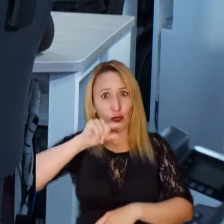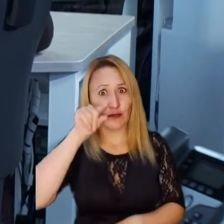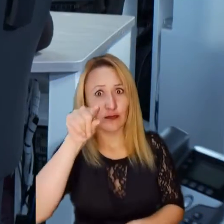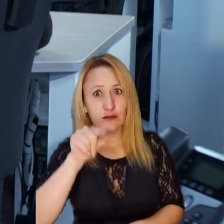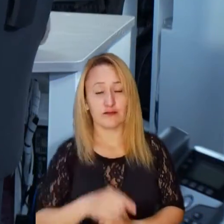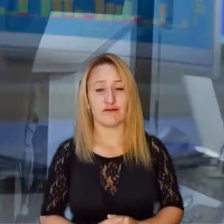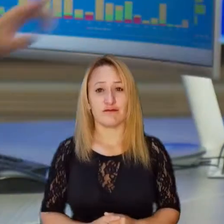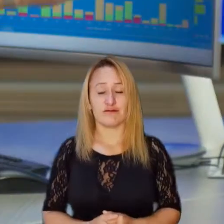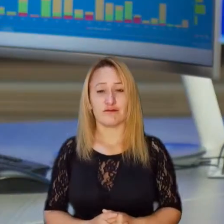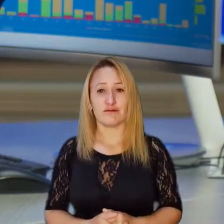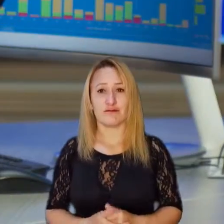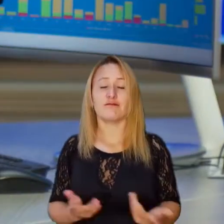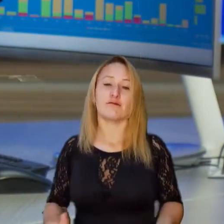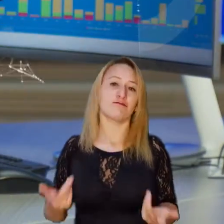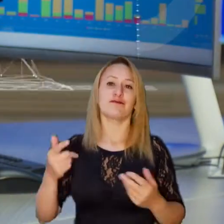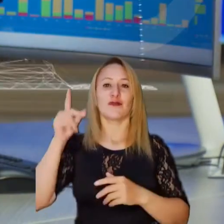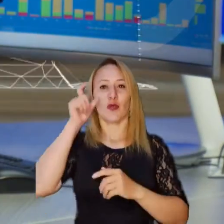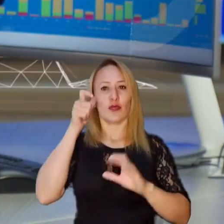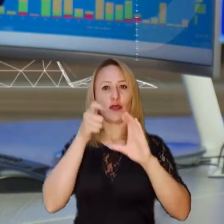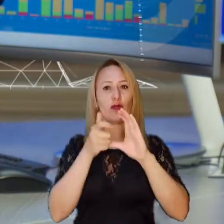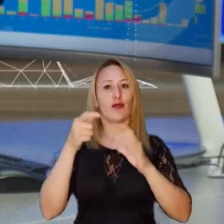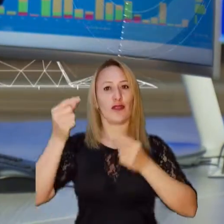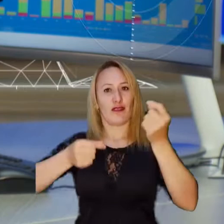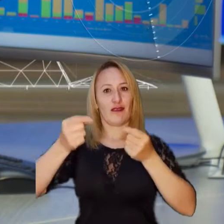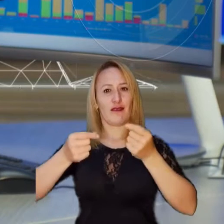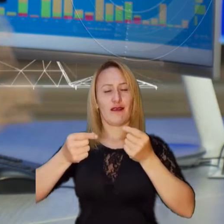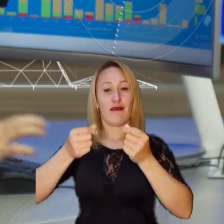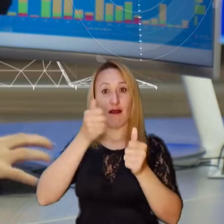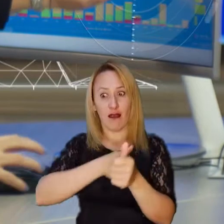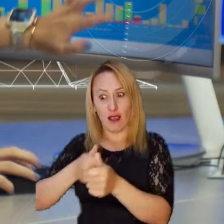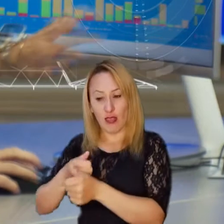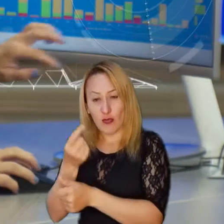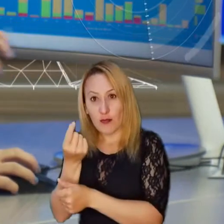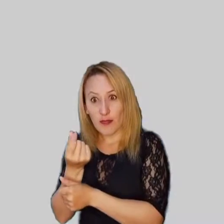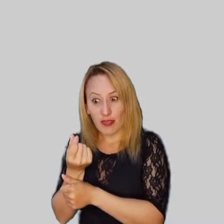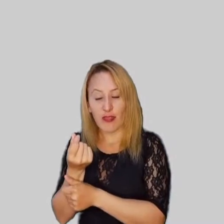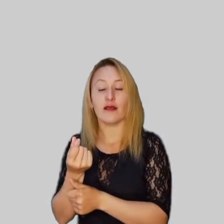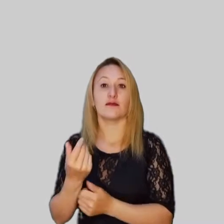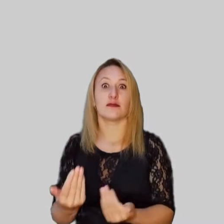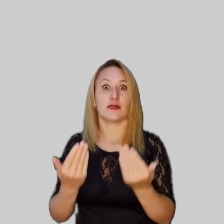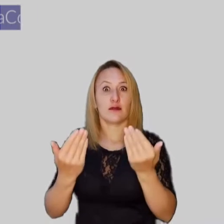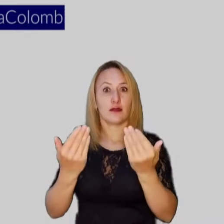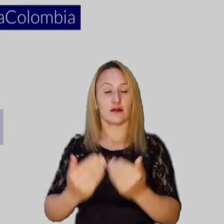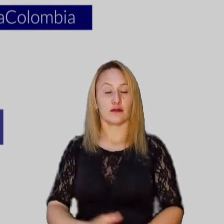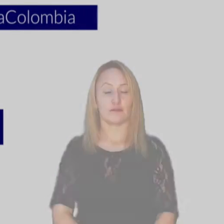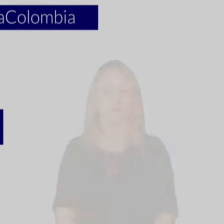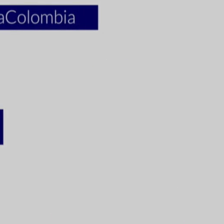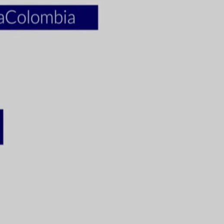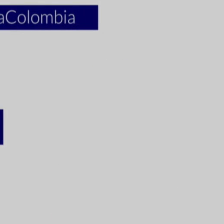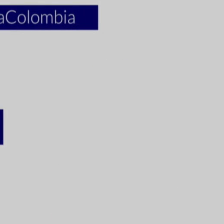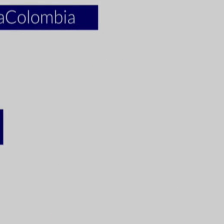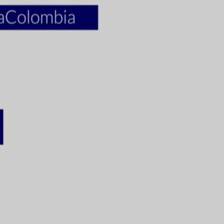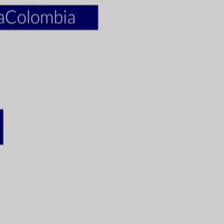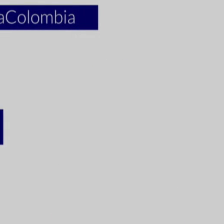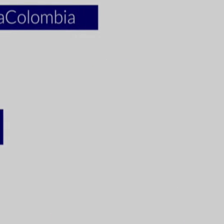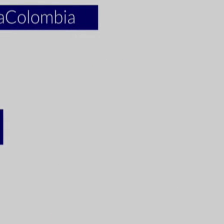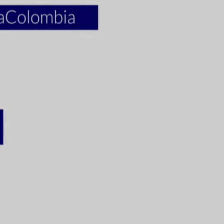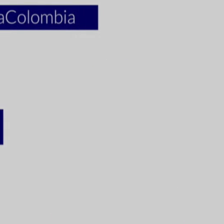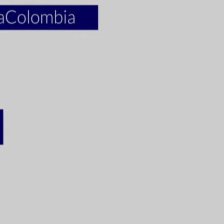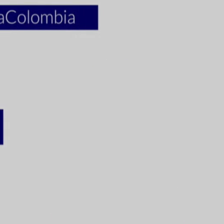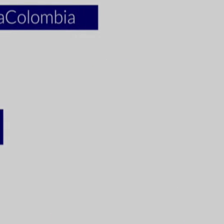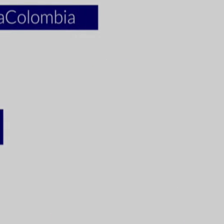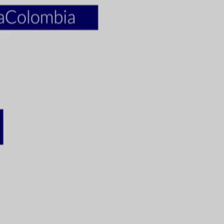todos. Porque cuando los corruptos le roban al país, le están robando a usted. Contraloría General de la República.